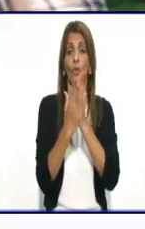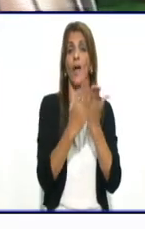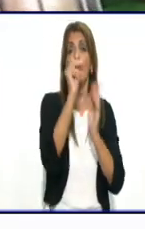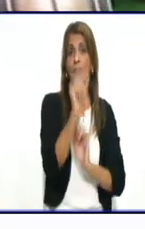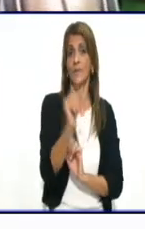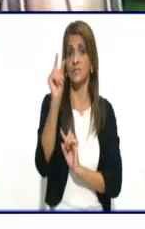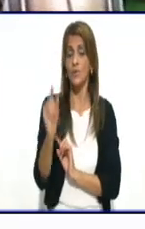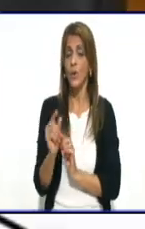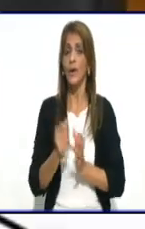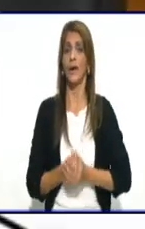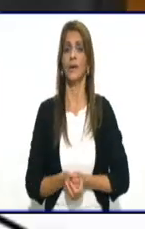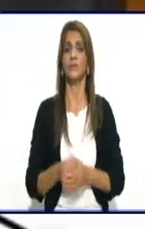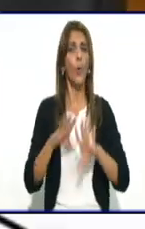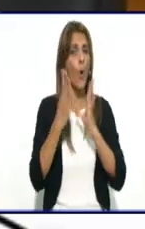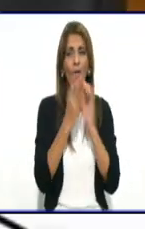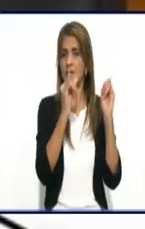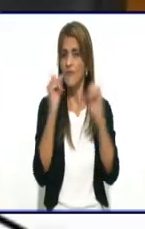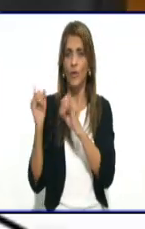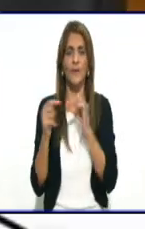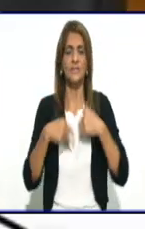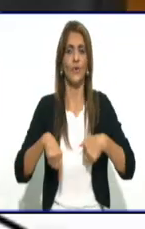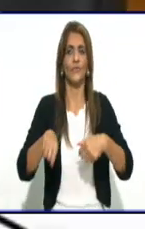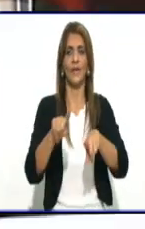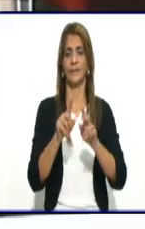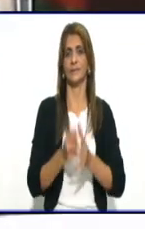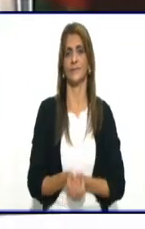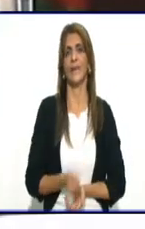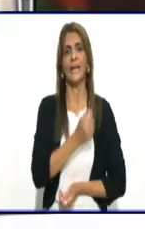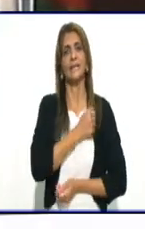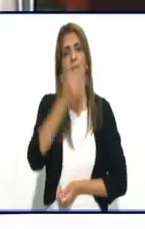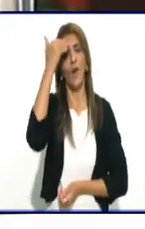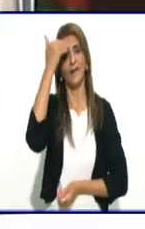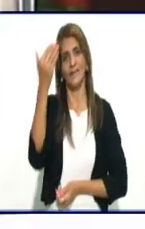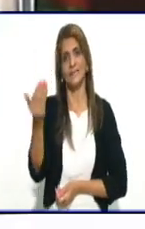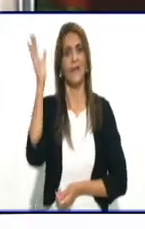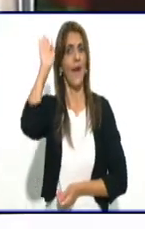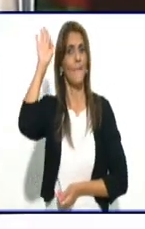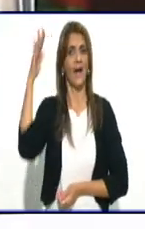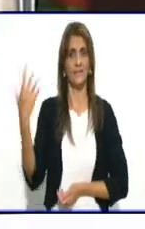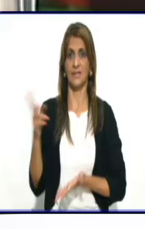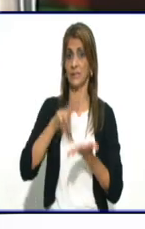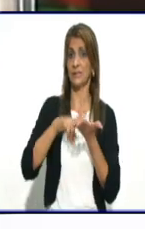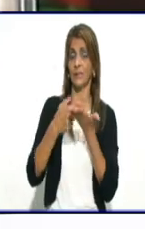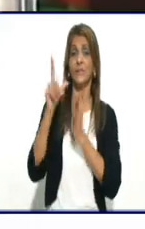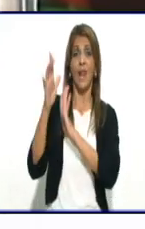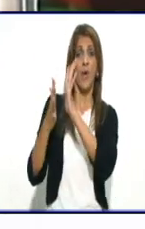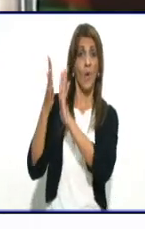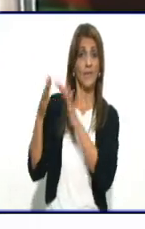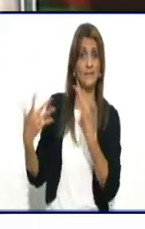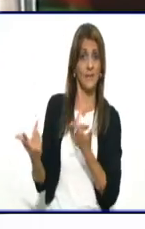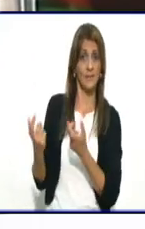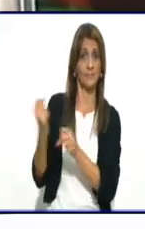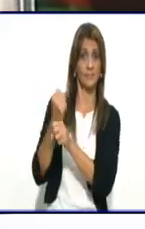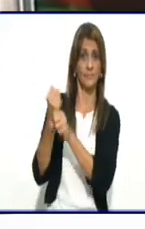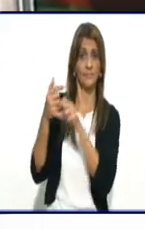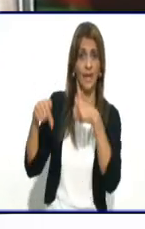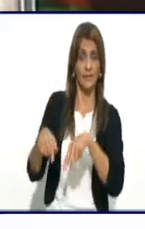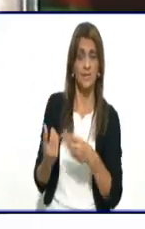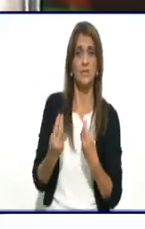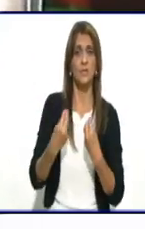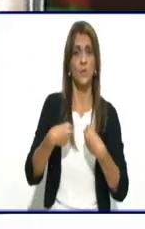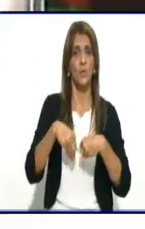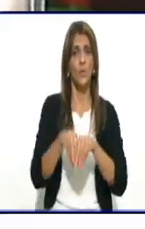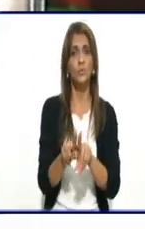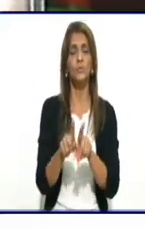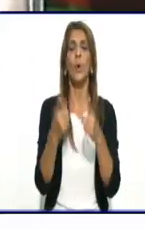Maricel por habernos acompañado, intérprete del lenguaje de señas, y también a los televidentes que han estado con